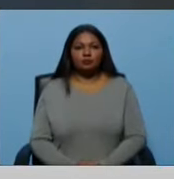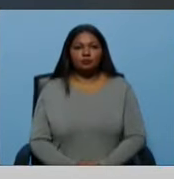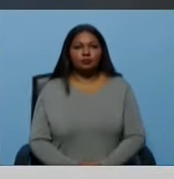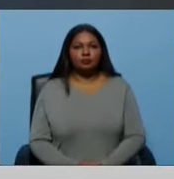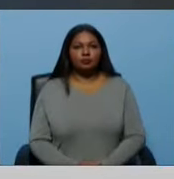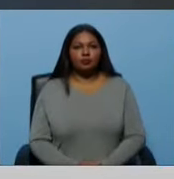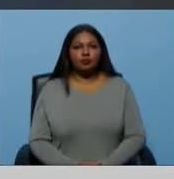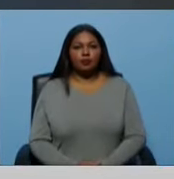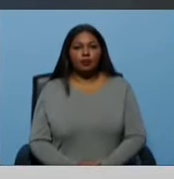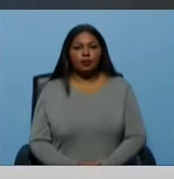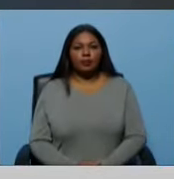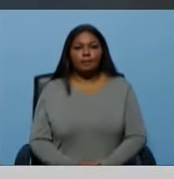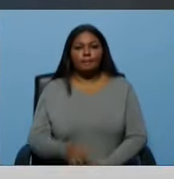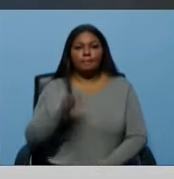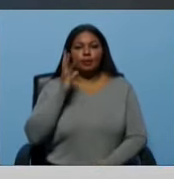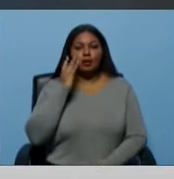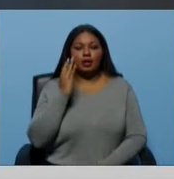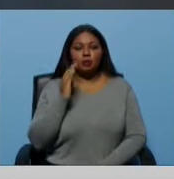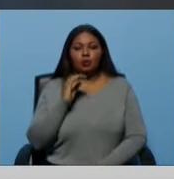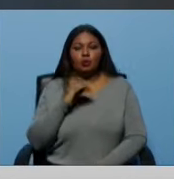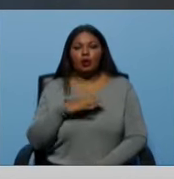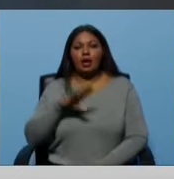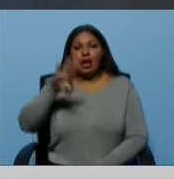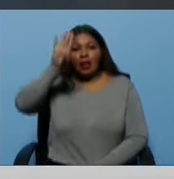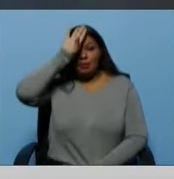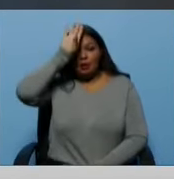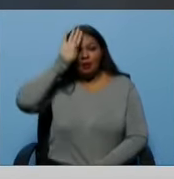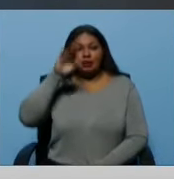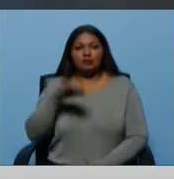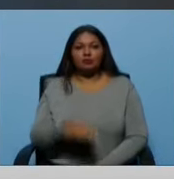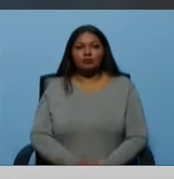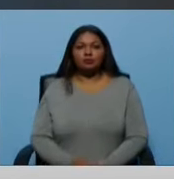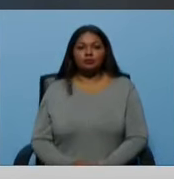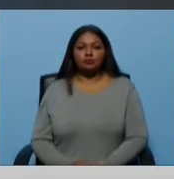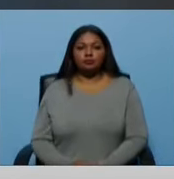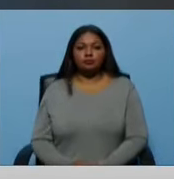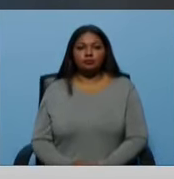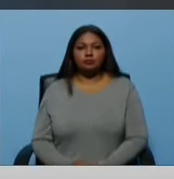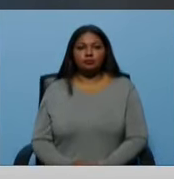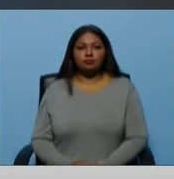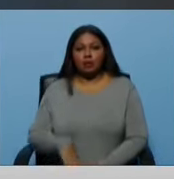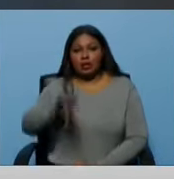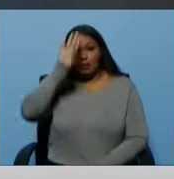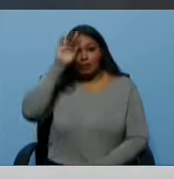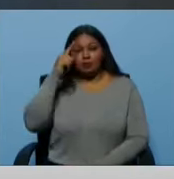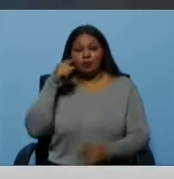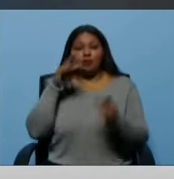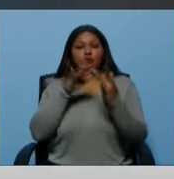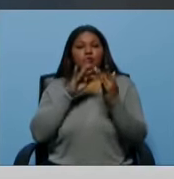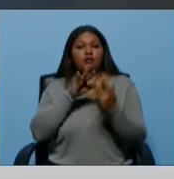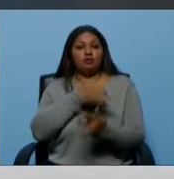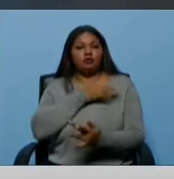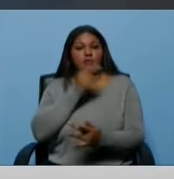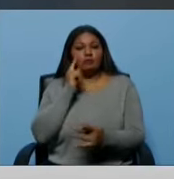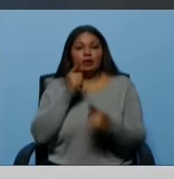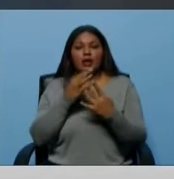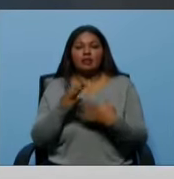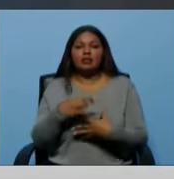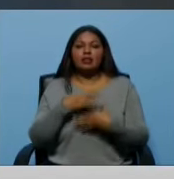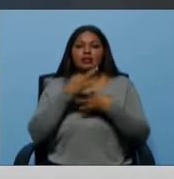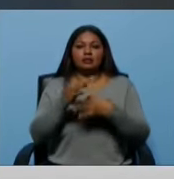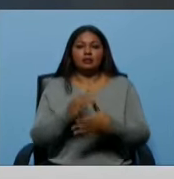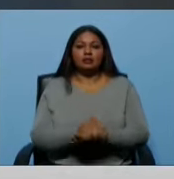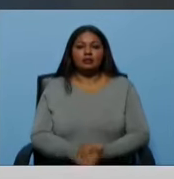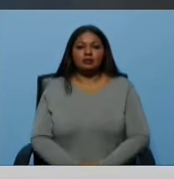en Alemania, la legislación que desarrolla el Estado alemán en materia de redes sociales es sumamente interesante, porque